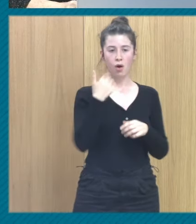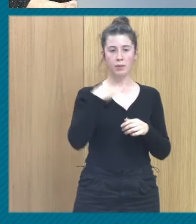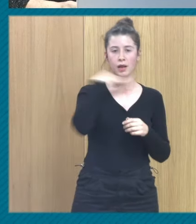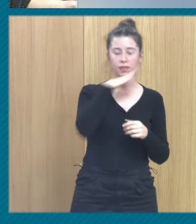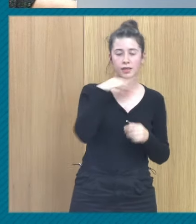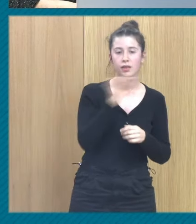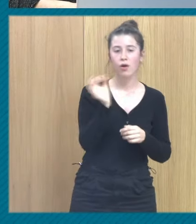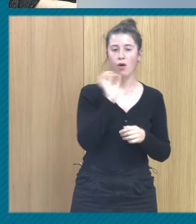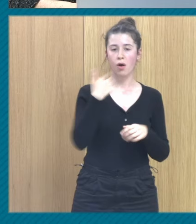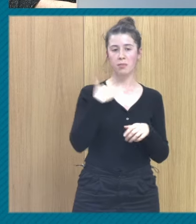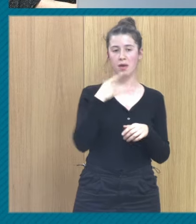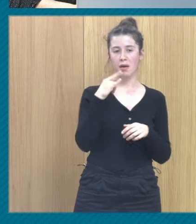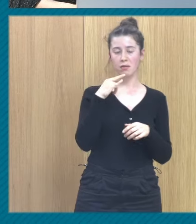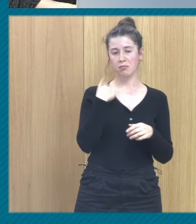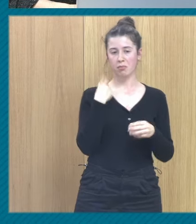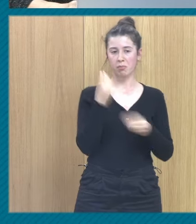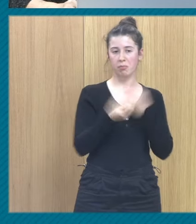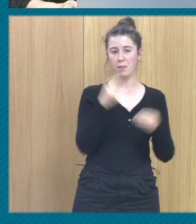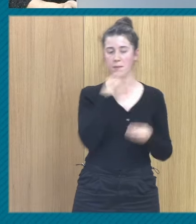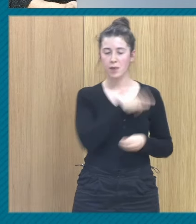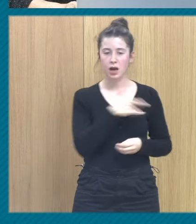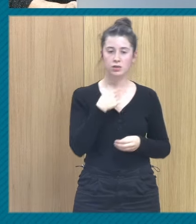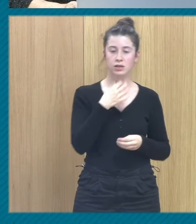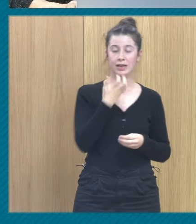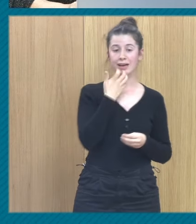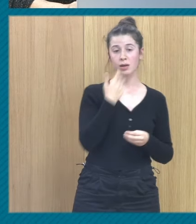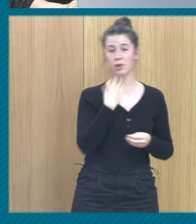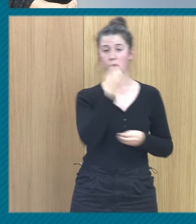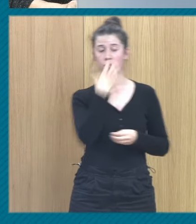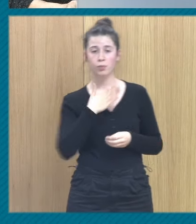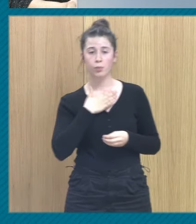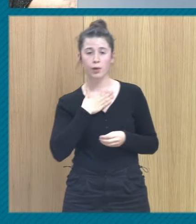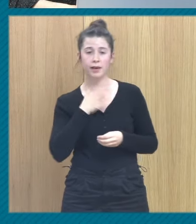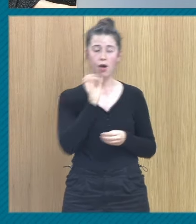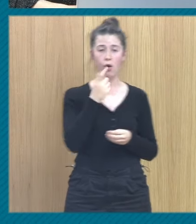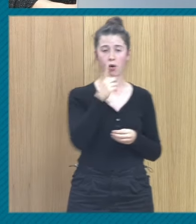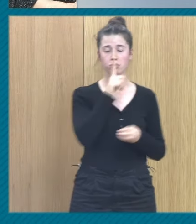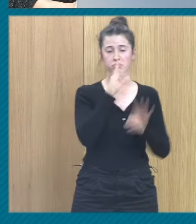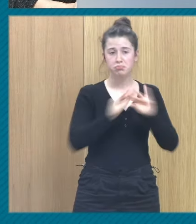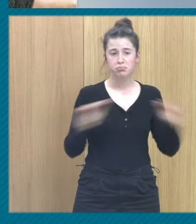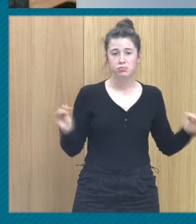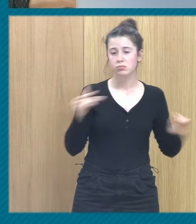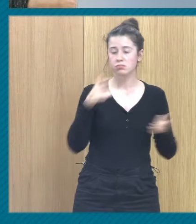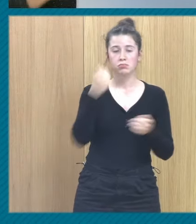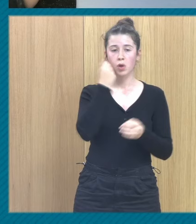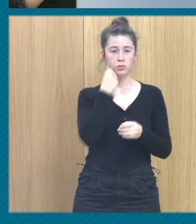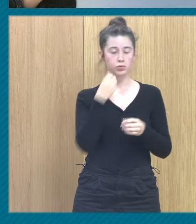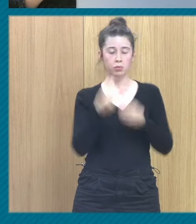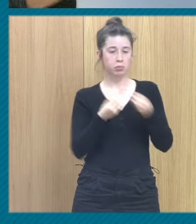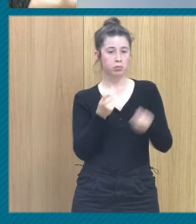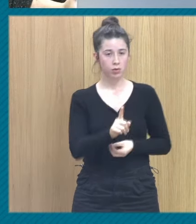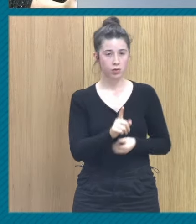mala si soy buena esto dejará de ocurrir si soy callada o callado y no me muevo esto dejará de ocurrir adquiero una